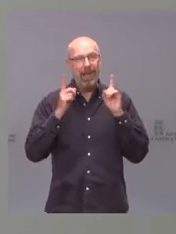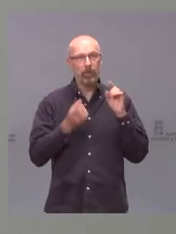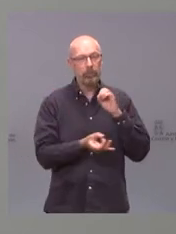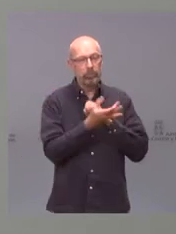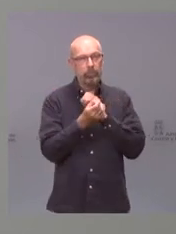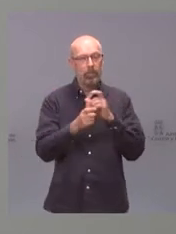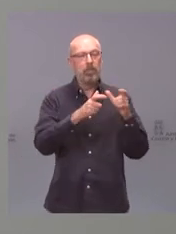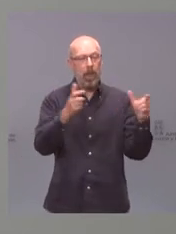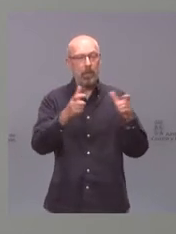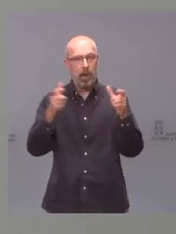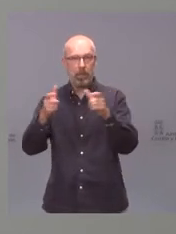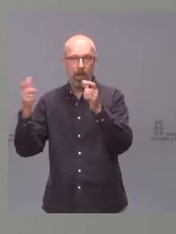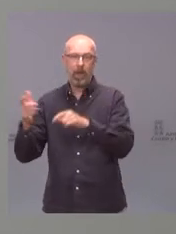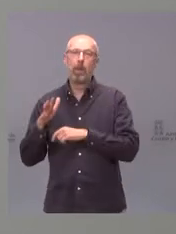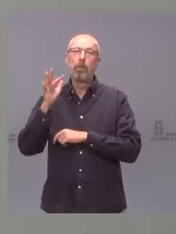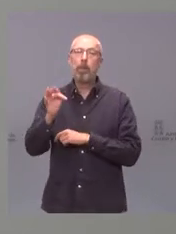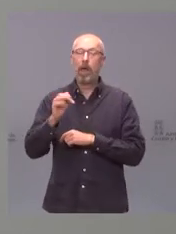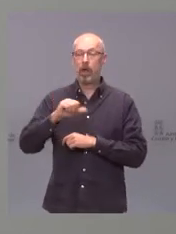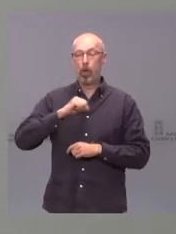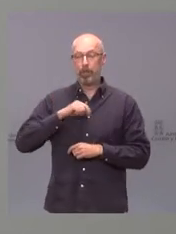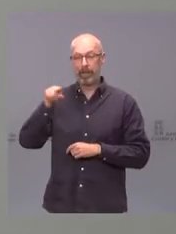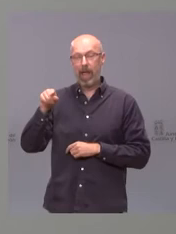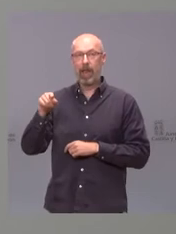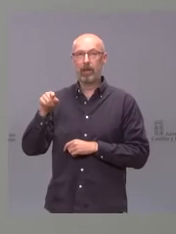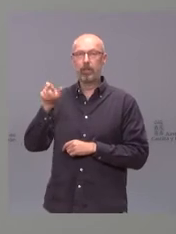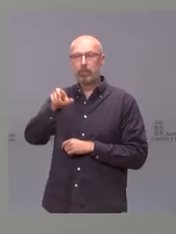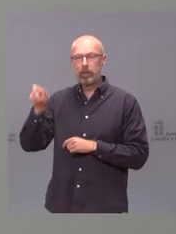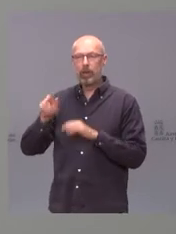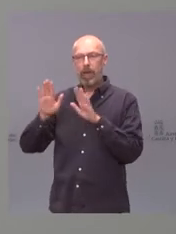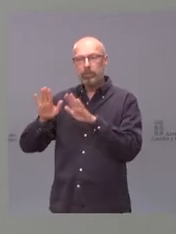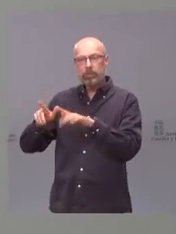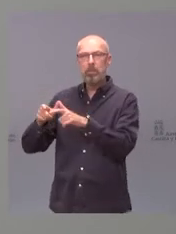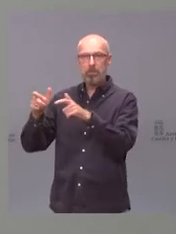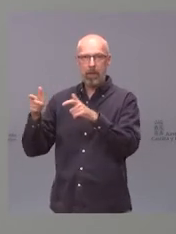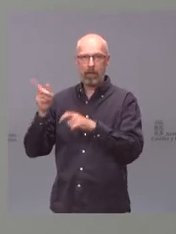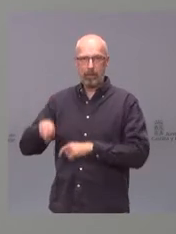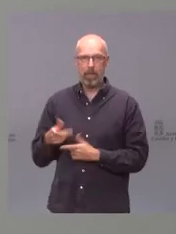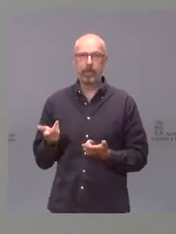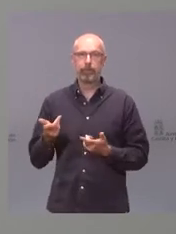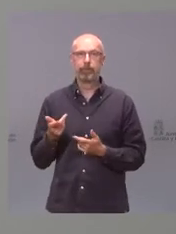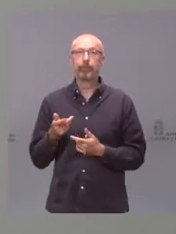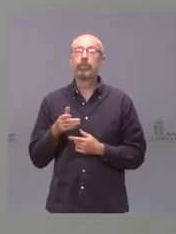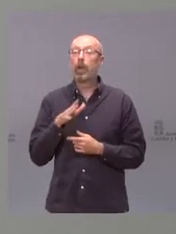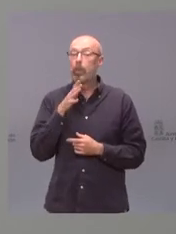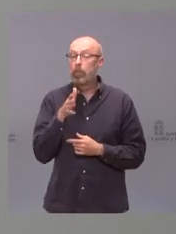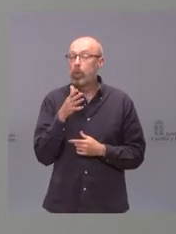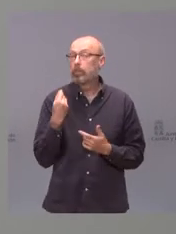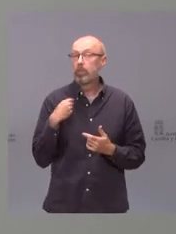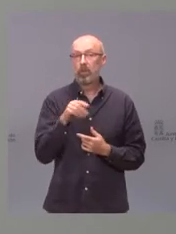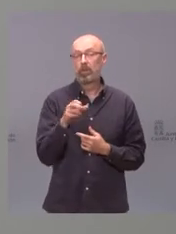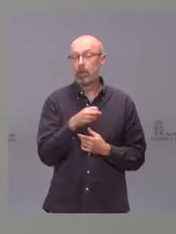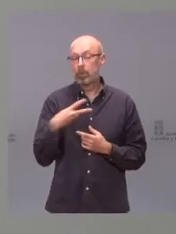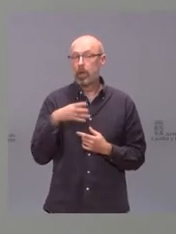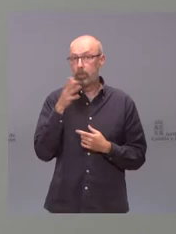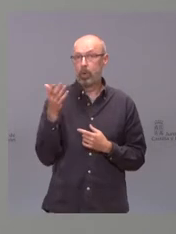de ingresos en nuestros centros, en nuestros hospitales. Esto es evidente que puede ser el resultado del aumento de movilidad y